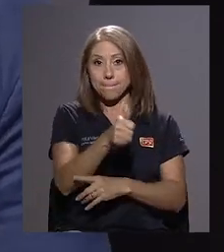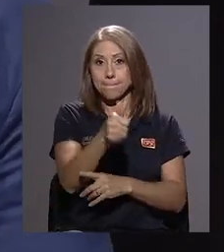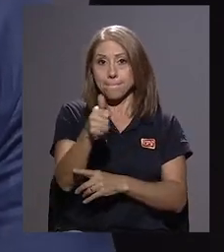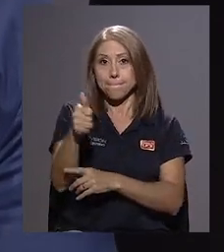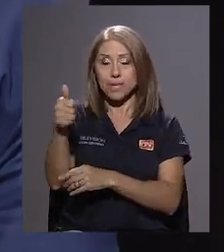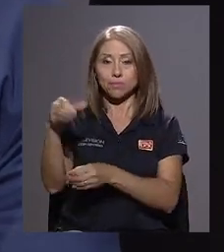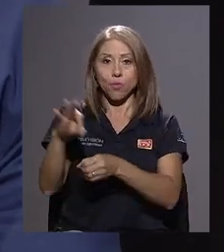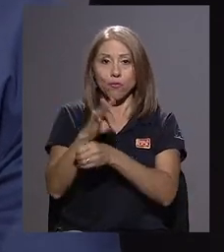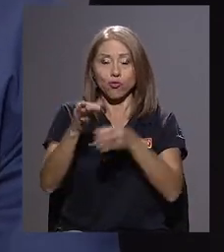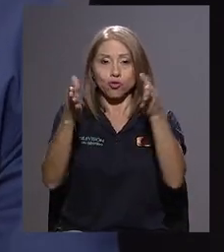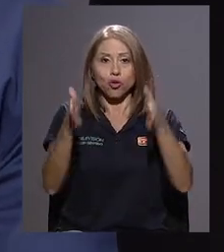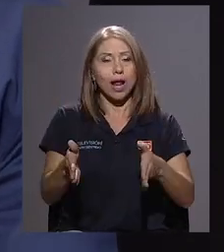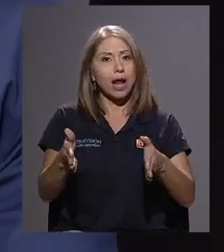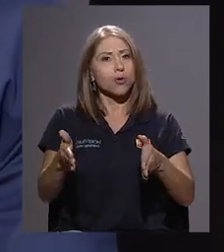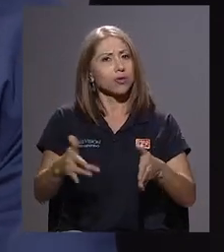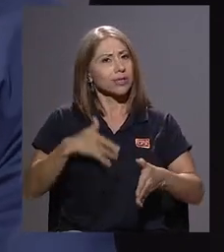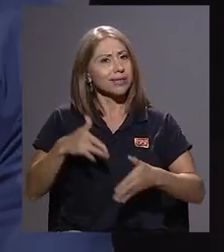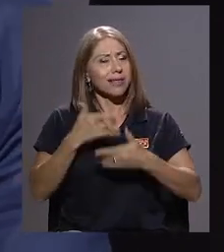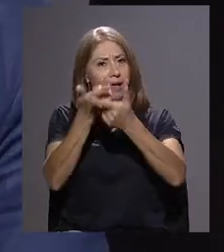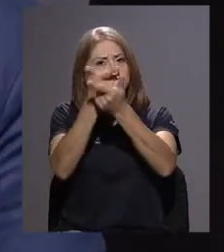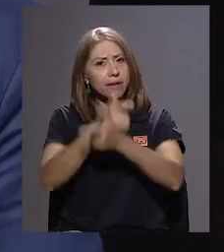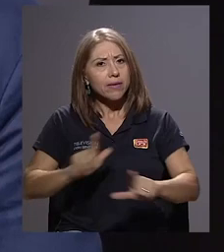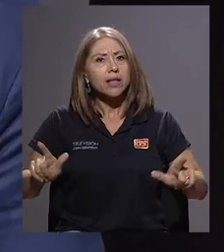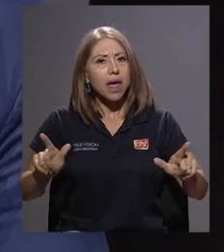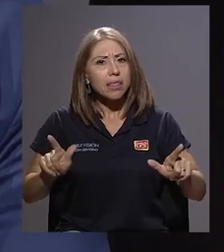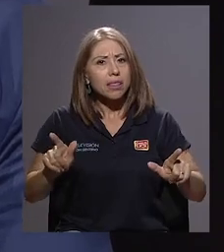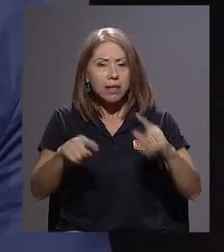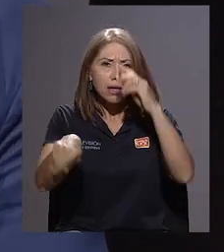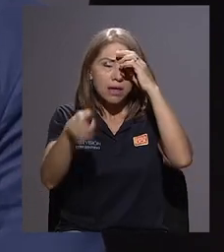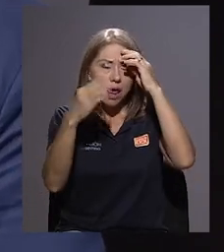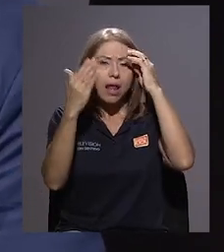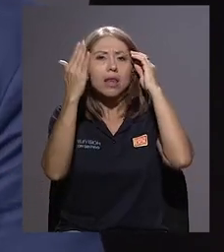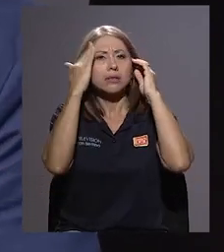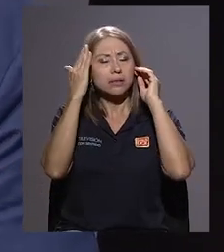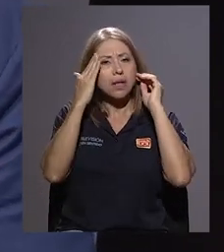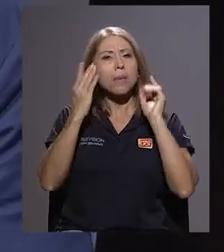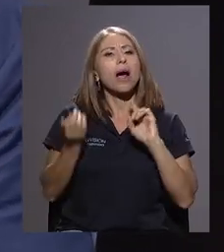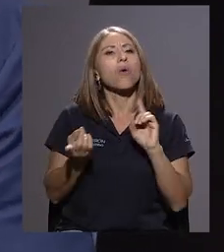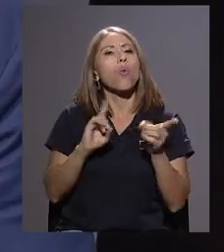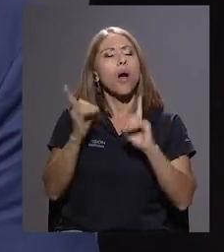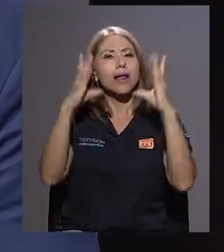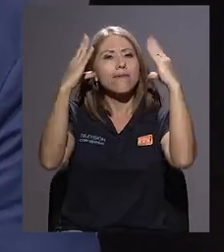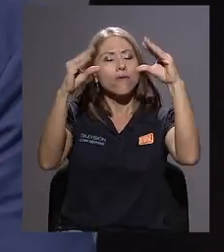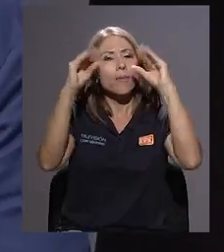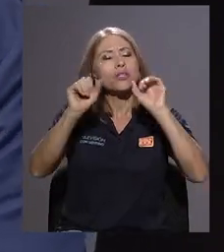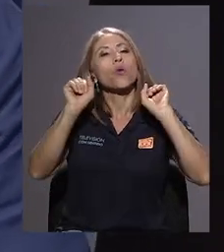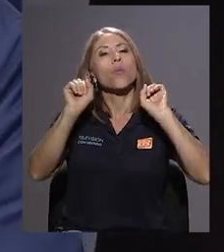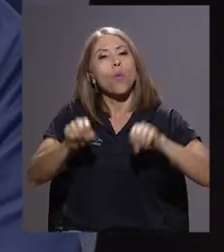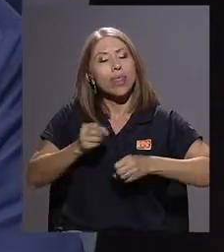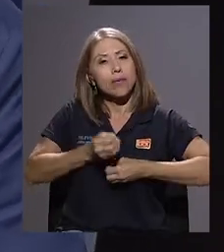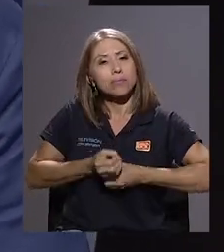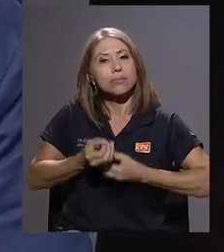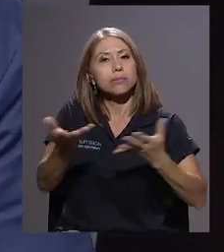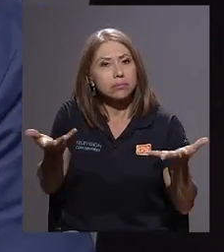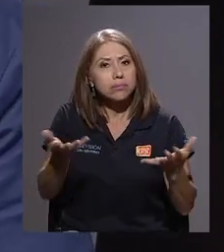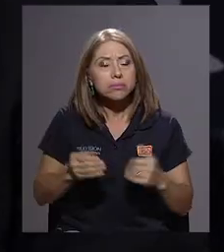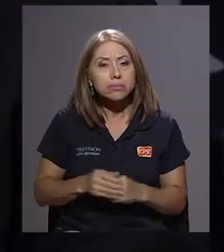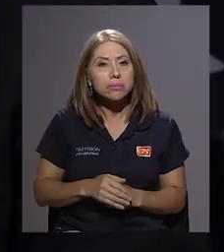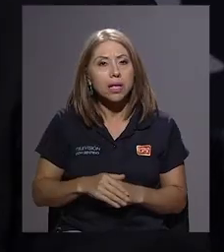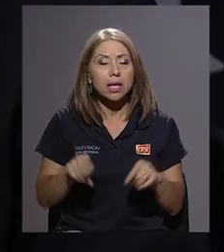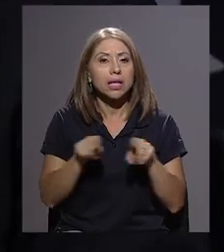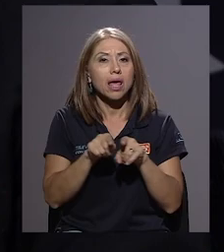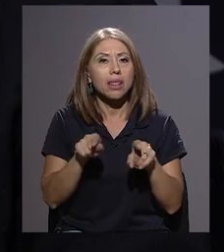mismo funcionario se sienta en la libertad y tenga claridad de qué información es la que tiene que brindar.